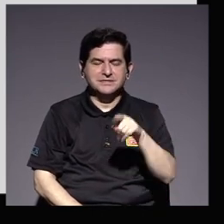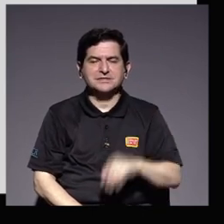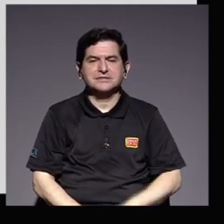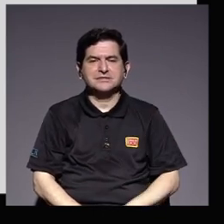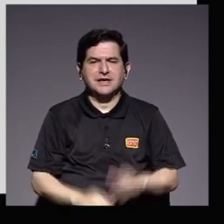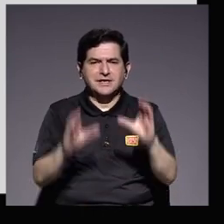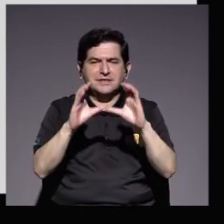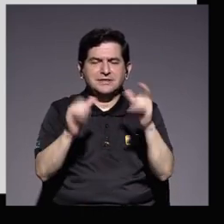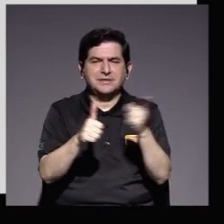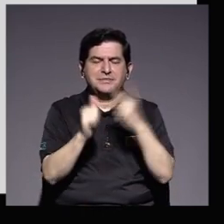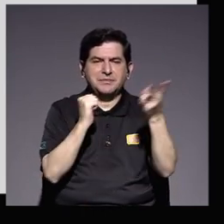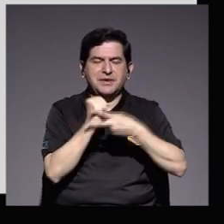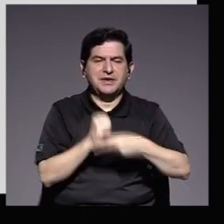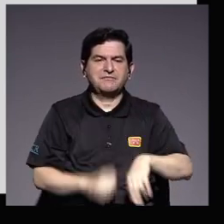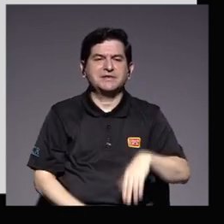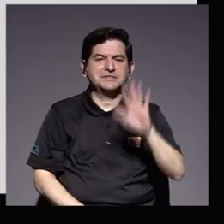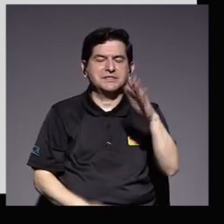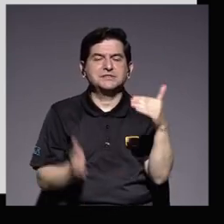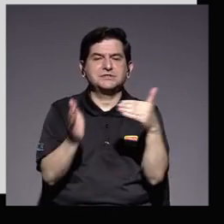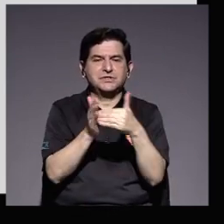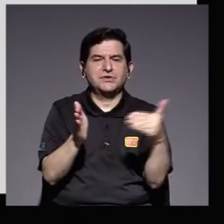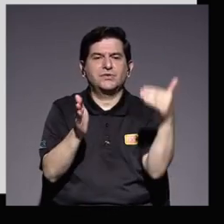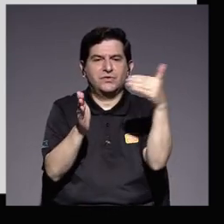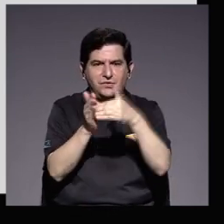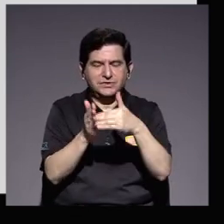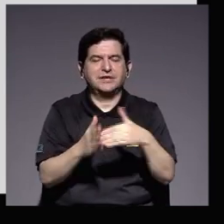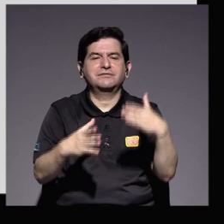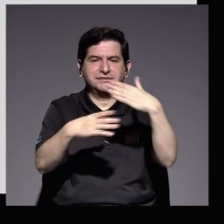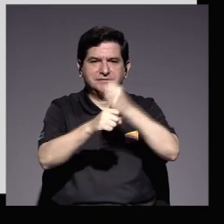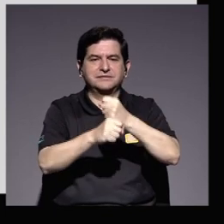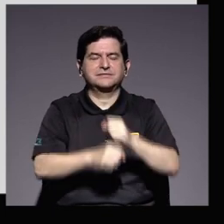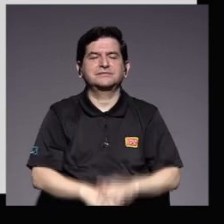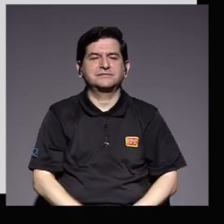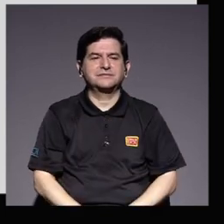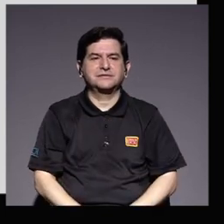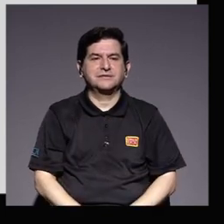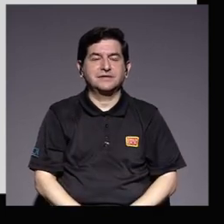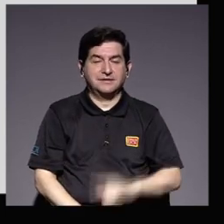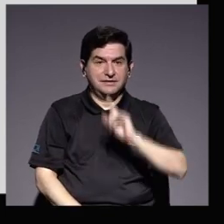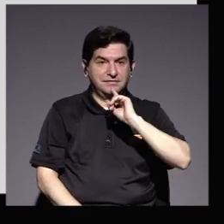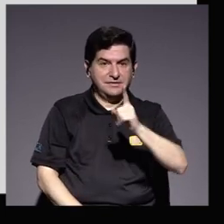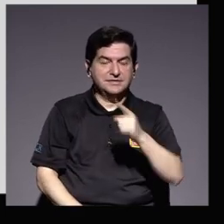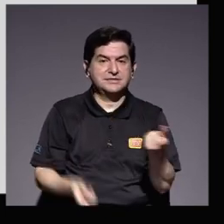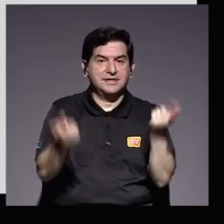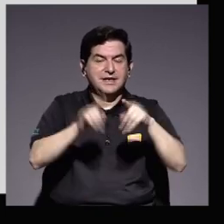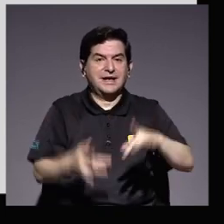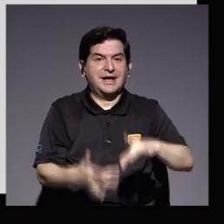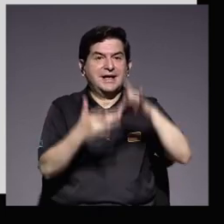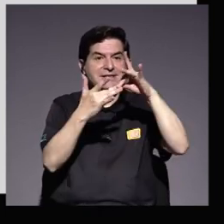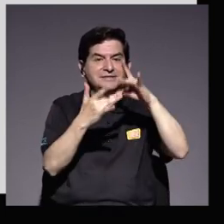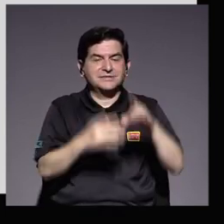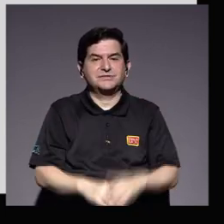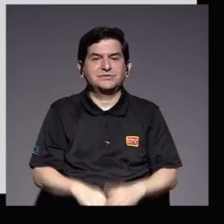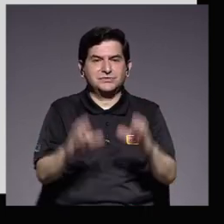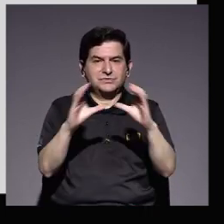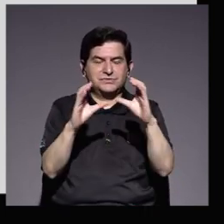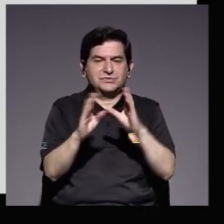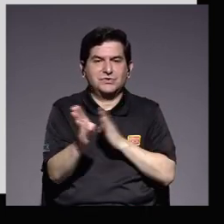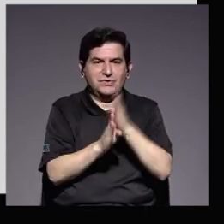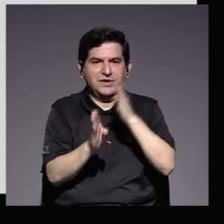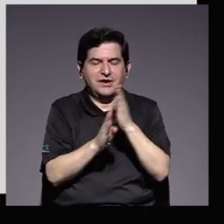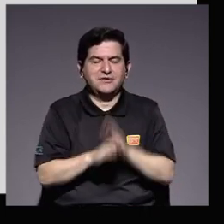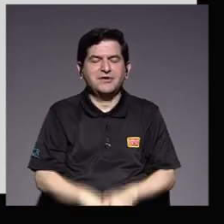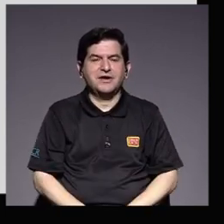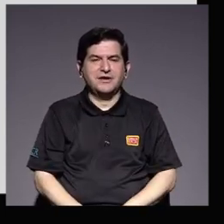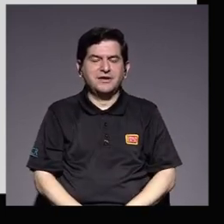por primera vez y 5 reacreditaciones. Cabe destacar el caso particular de la acreditación de la carrera